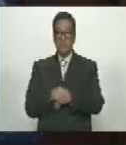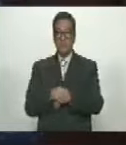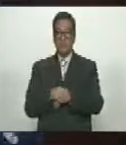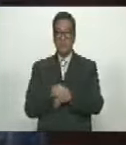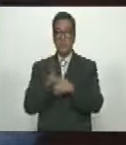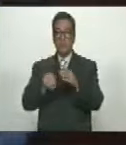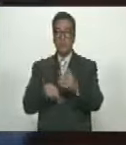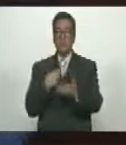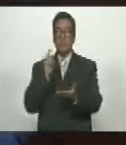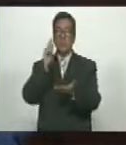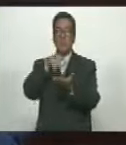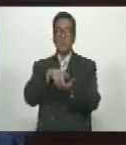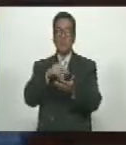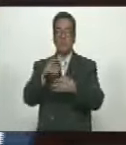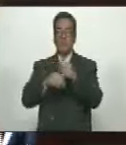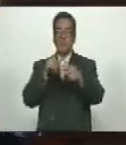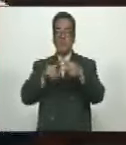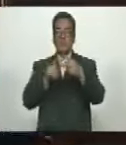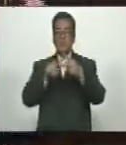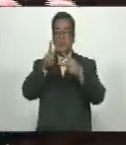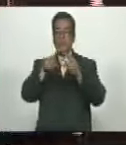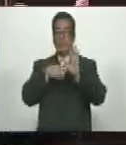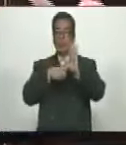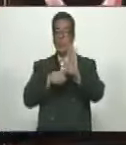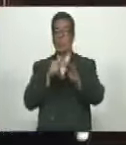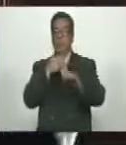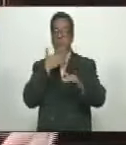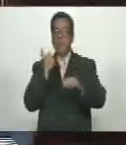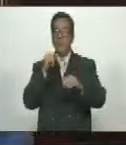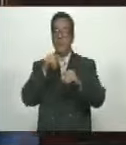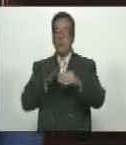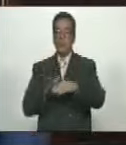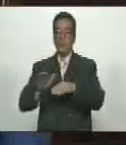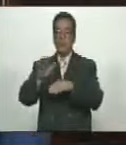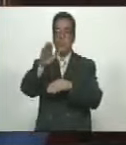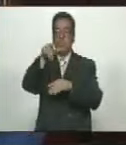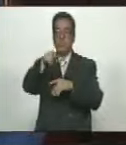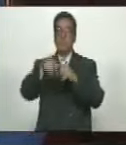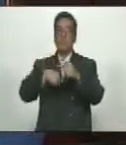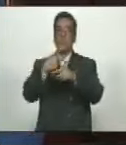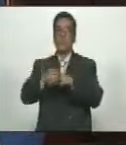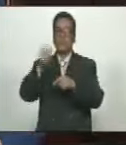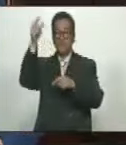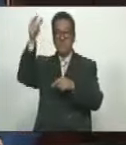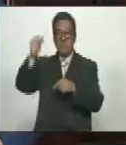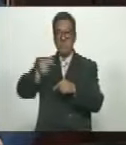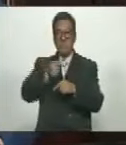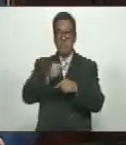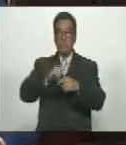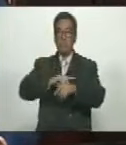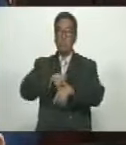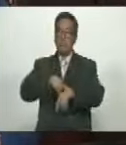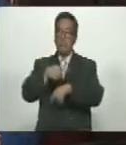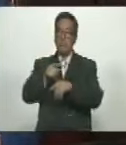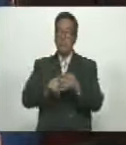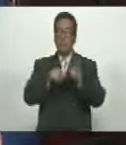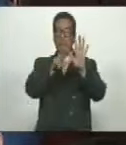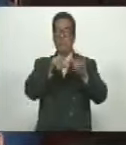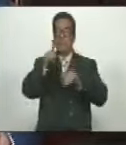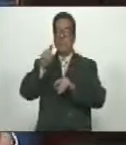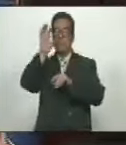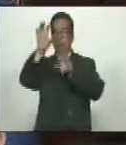clasificado Ha sido el segundo país En presentar la mayor cantidad de pesebres Después de Italia Después de que 81